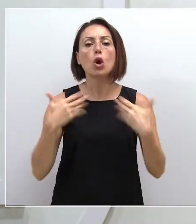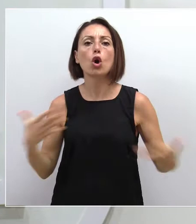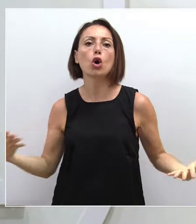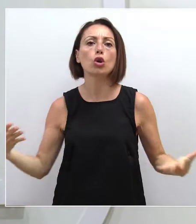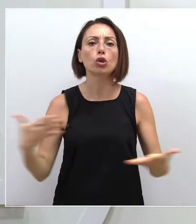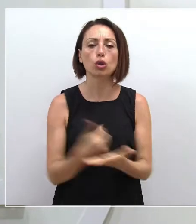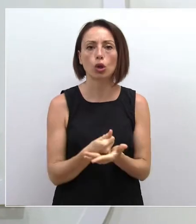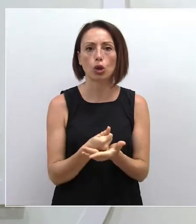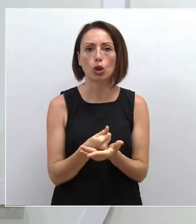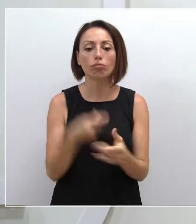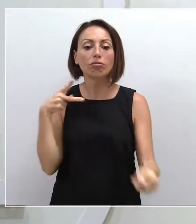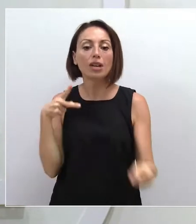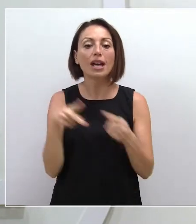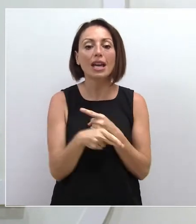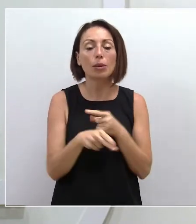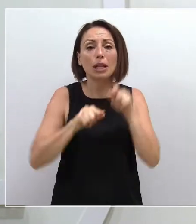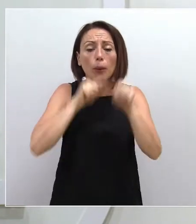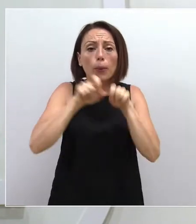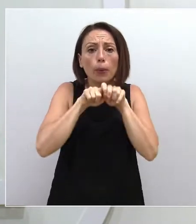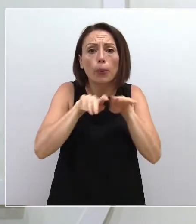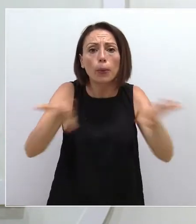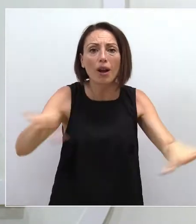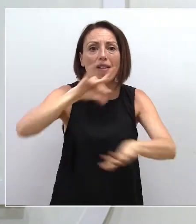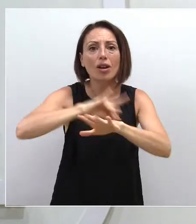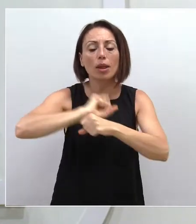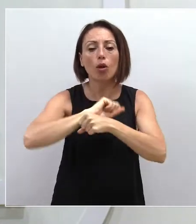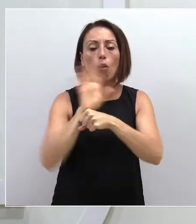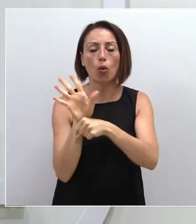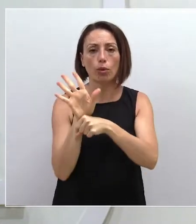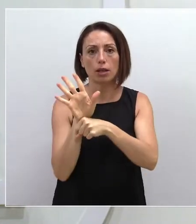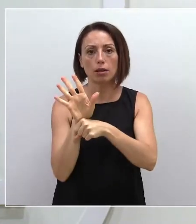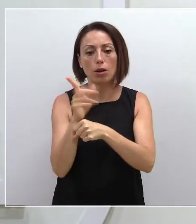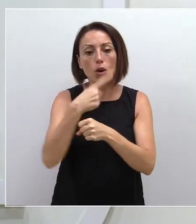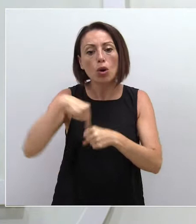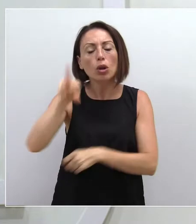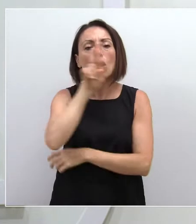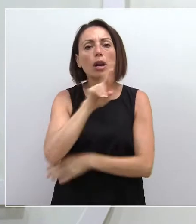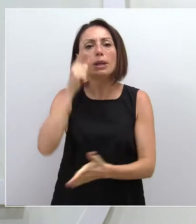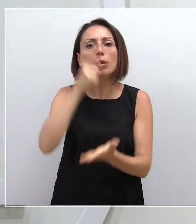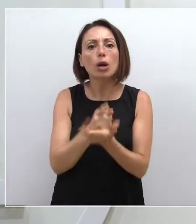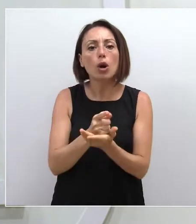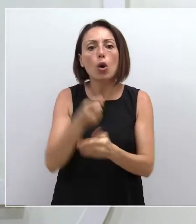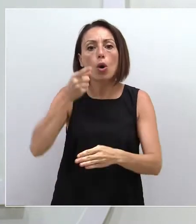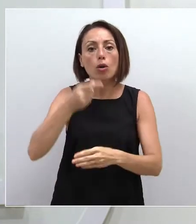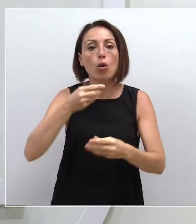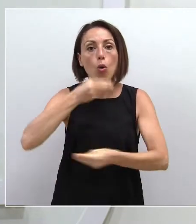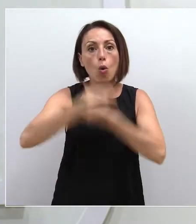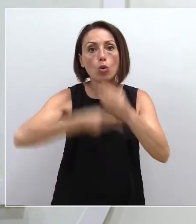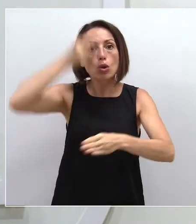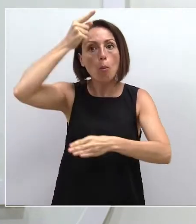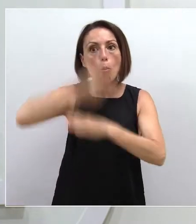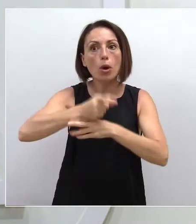evitar la propagación de la enfermedad. Insistimos en el uso obligatorio y